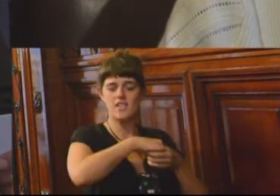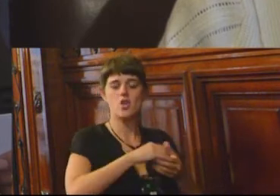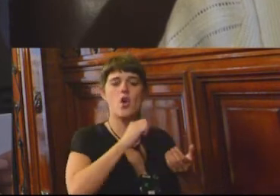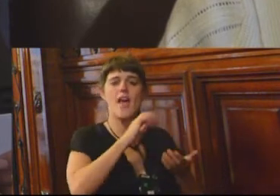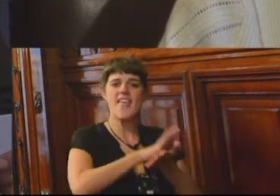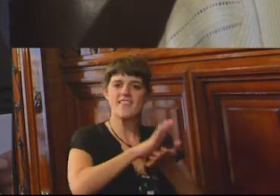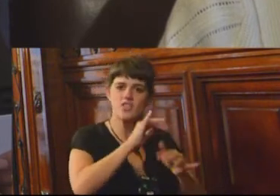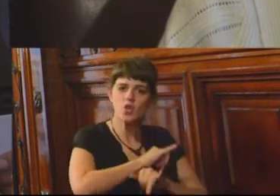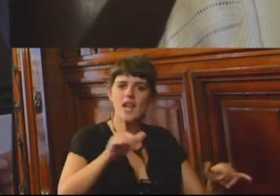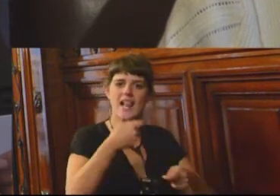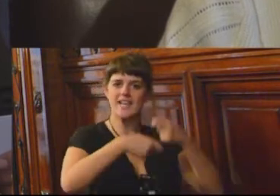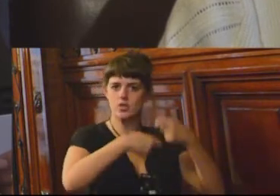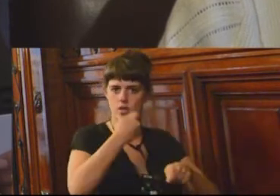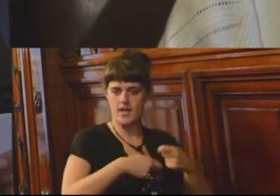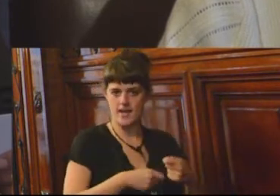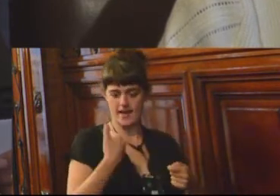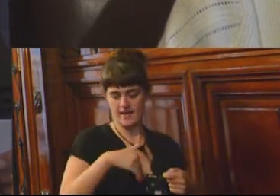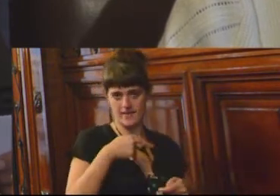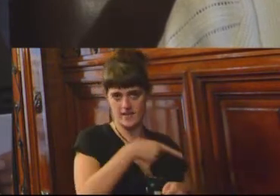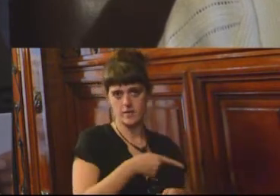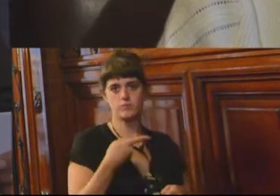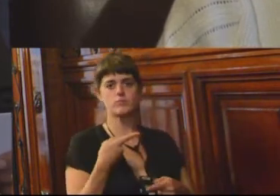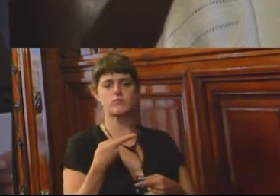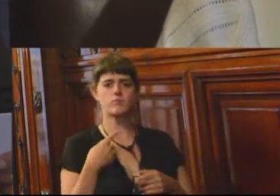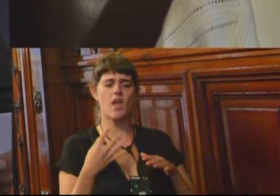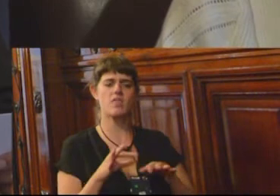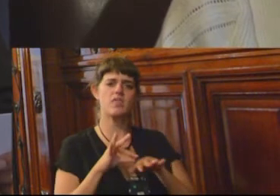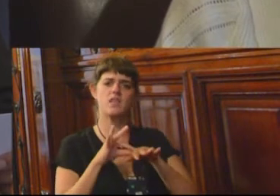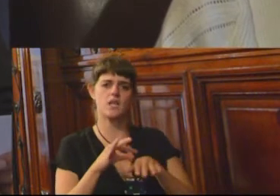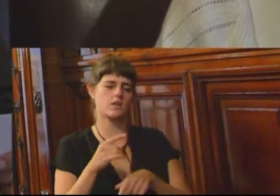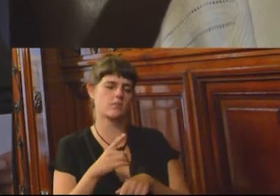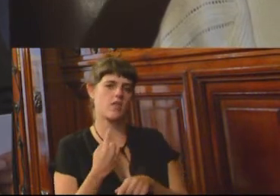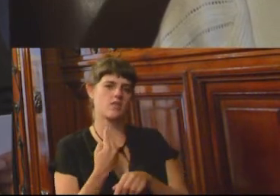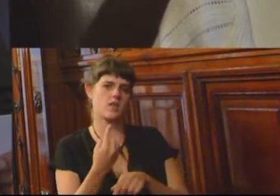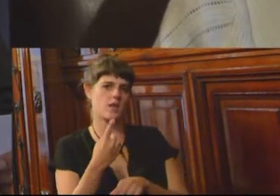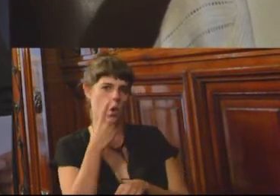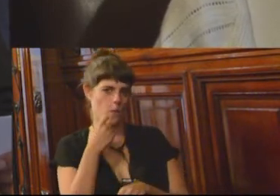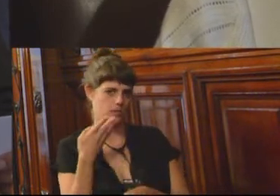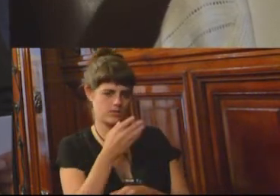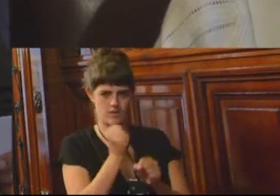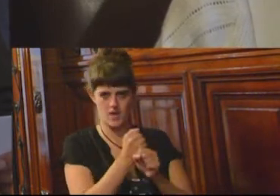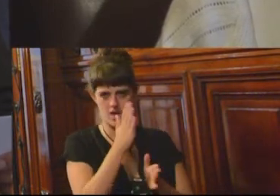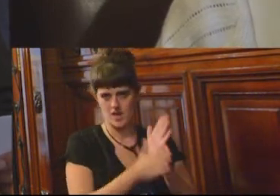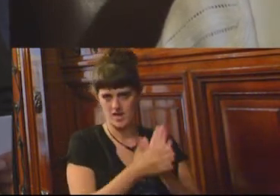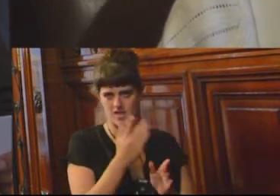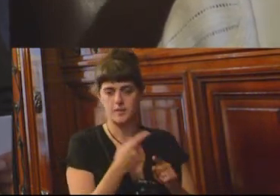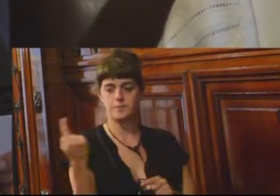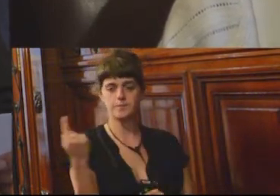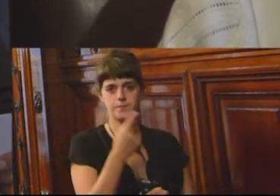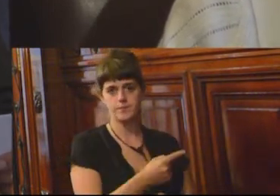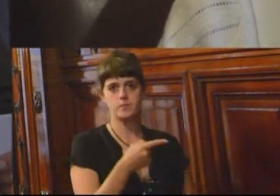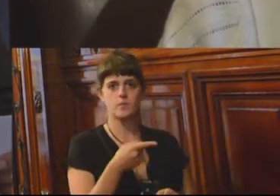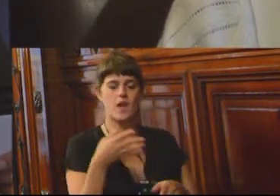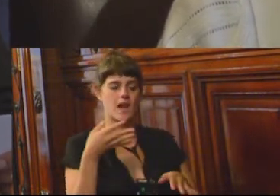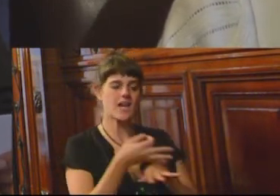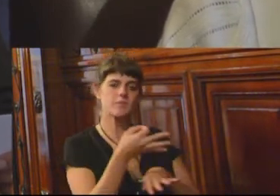dirigida por el abogado Alberto Sarlo, quien trabaja de honor en, recibieron la exposición del juez de tribunal oral de Loma de Zamora y capacitador en perspectiva de género,